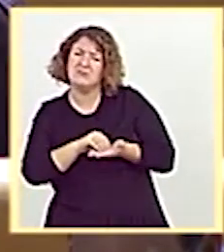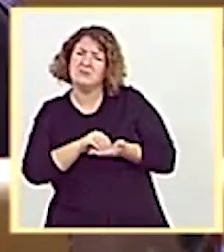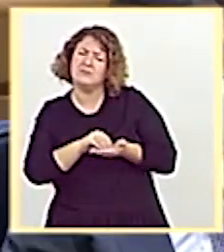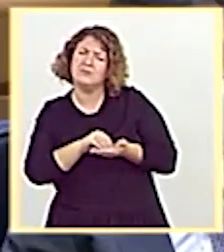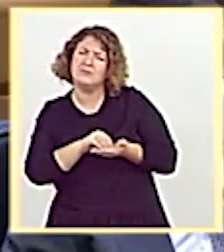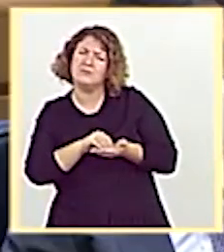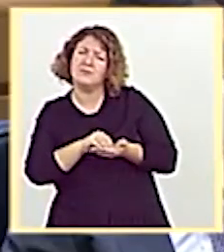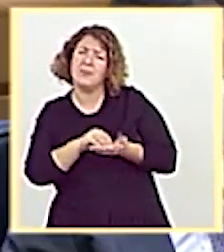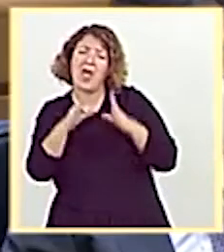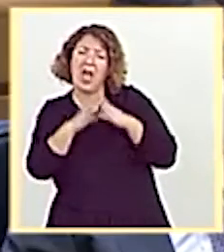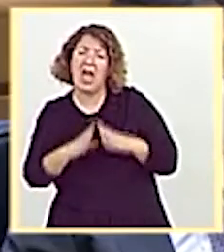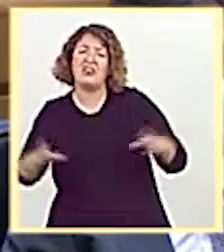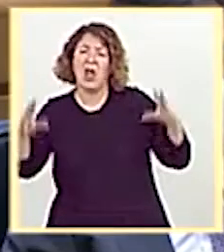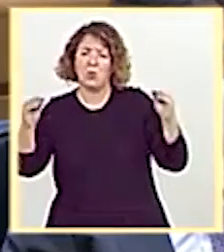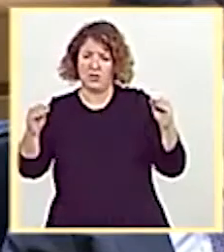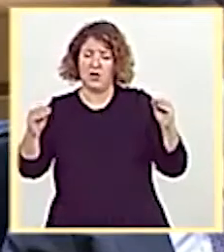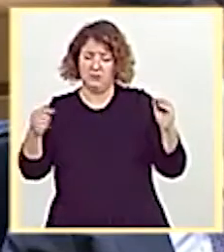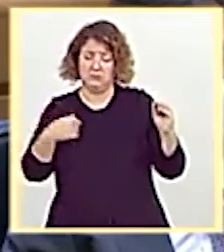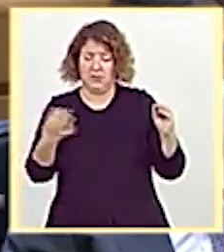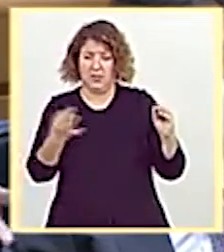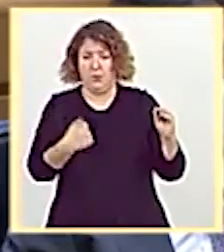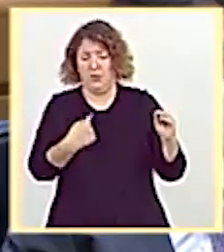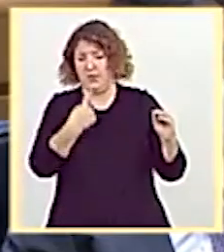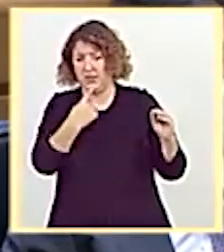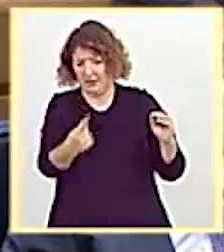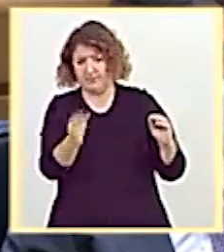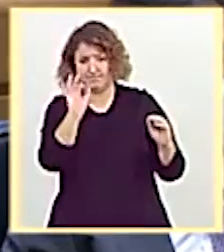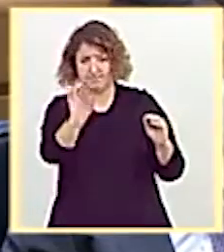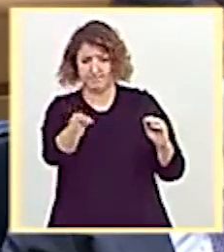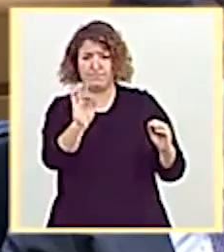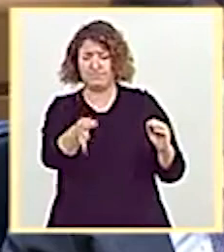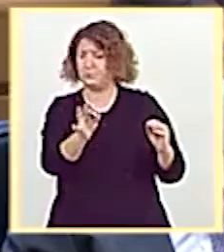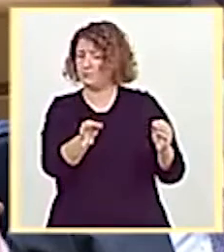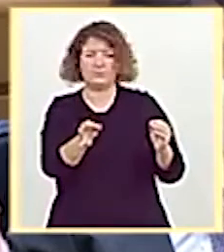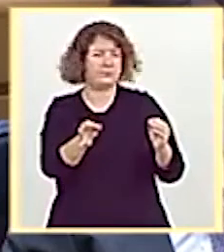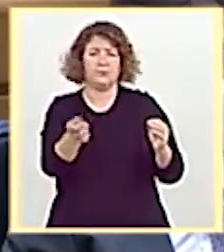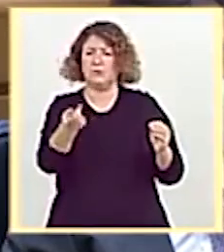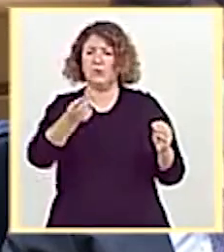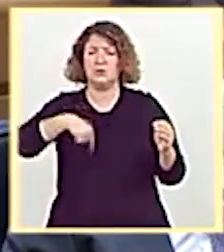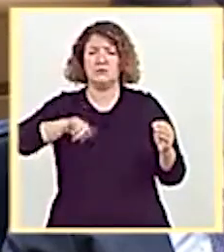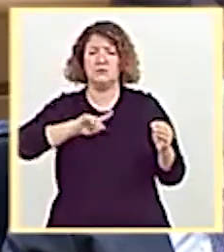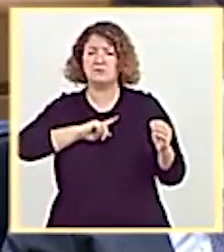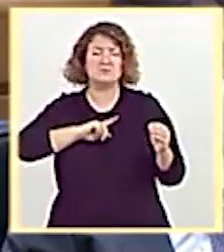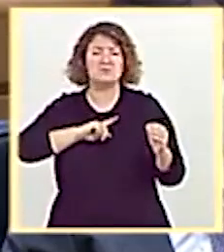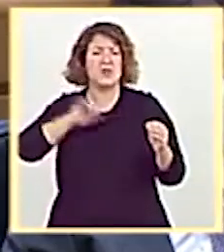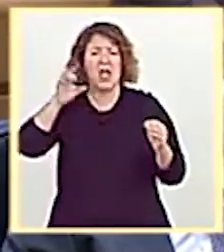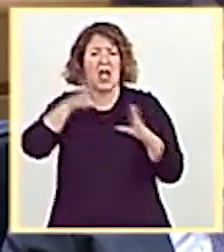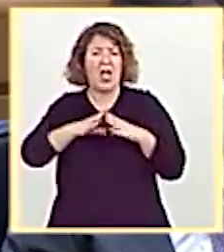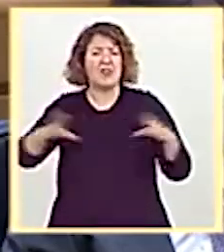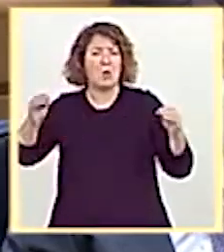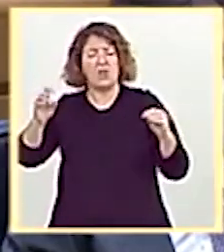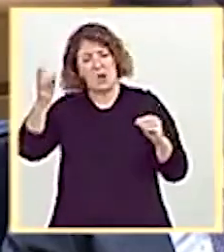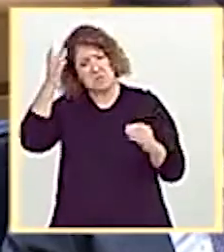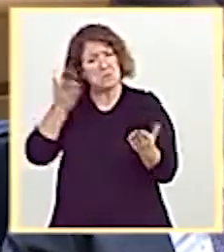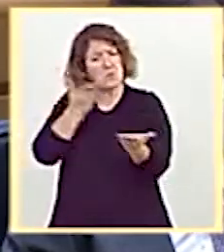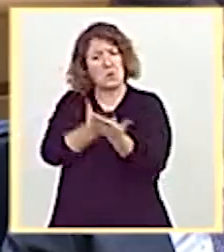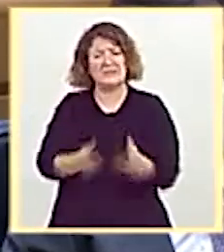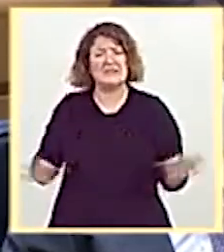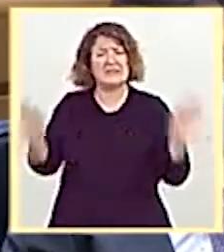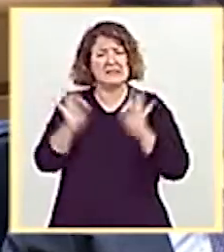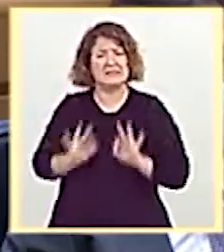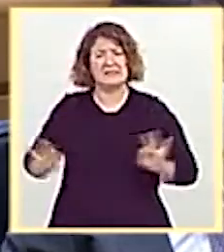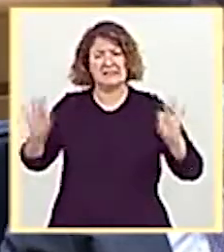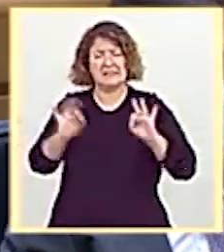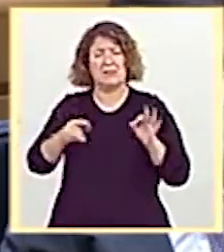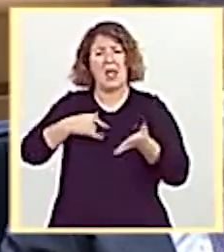autónoma de Andalucía y le tengo que decir que efectivamente no hemos recibido ninguna propuesta de la Junta de Andalucía para los